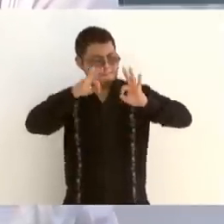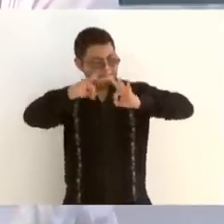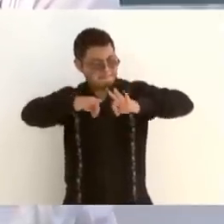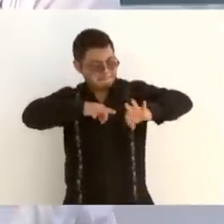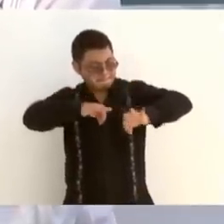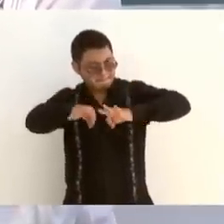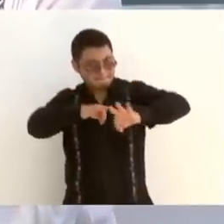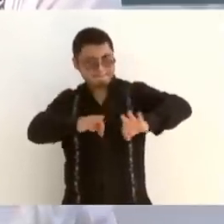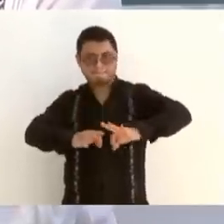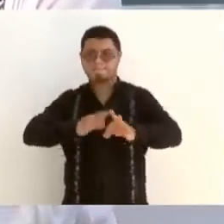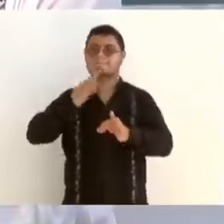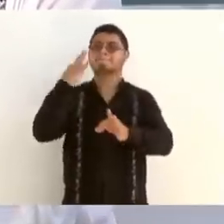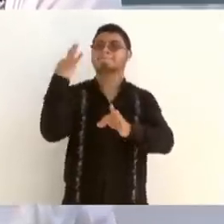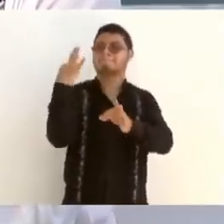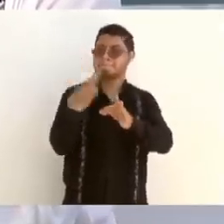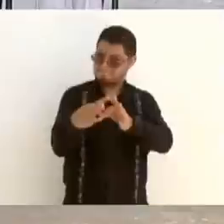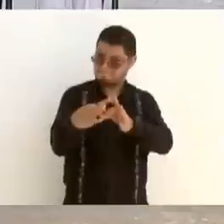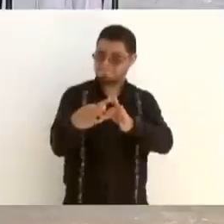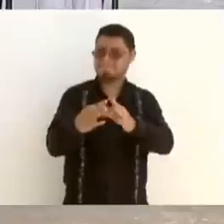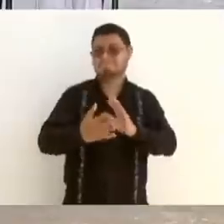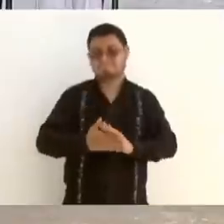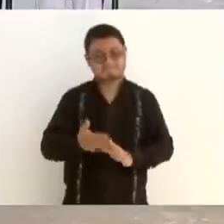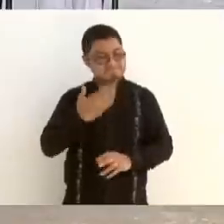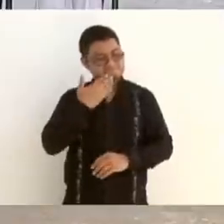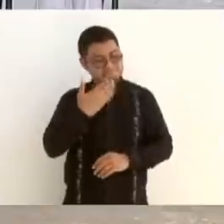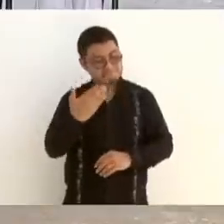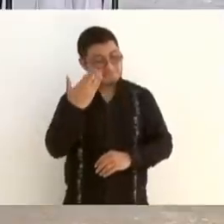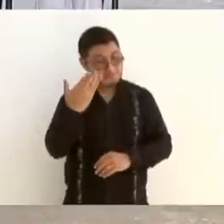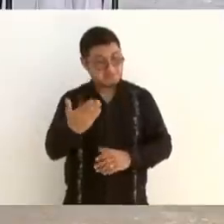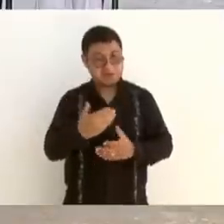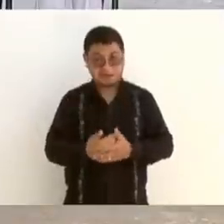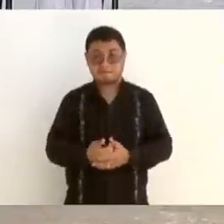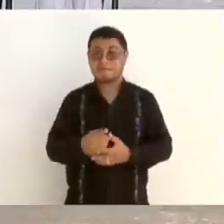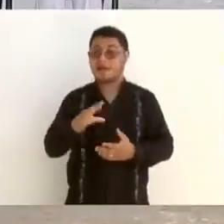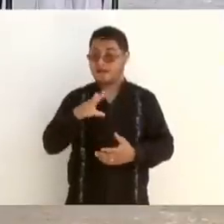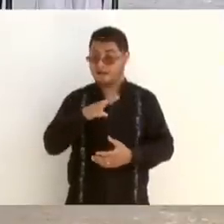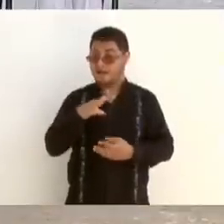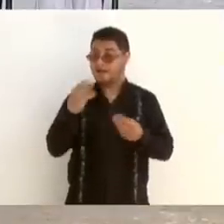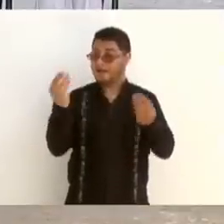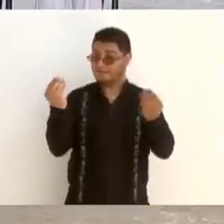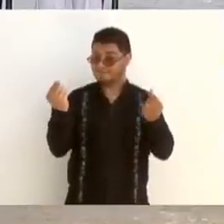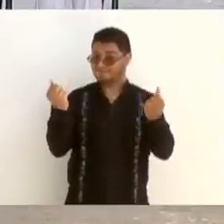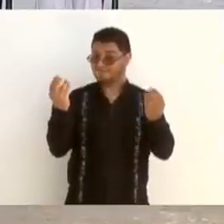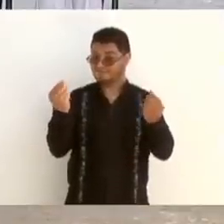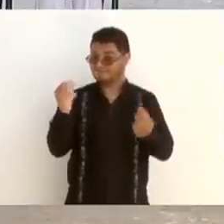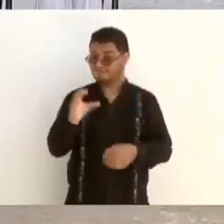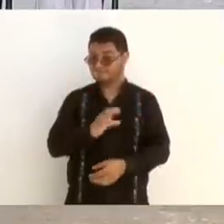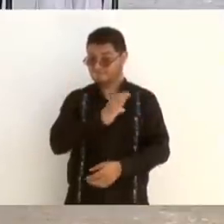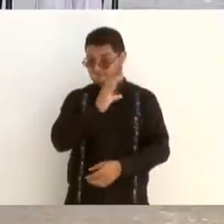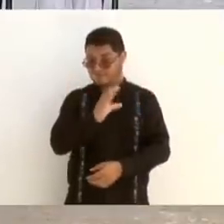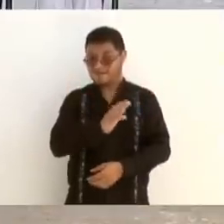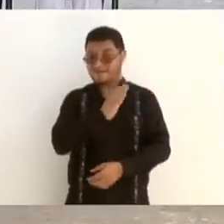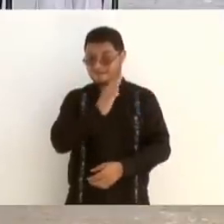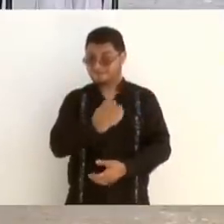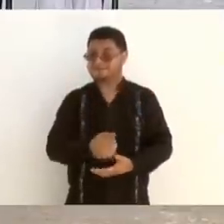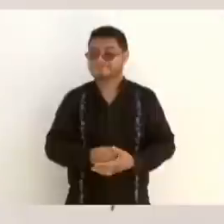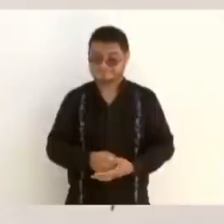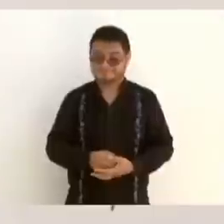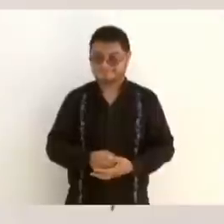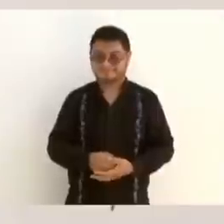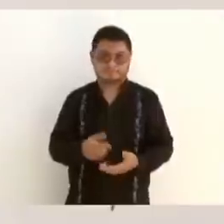con calidad. Ahí está el ejemplo